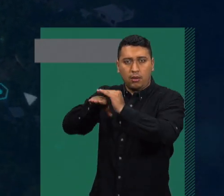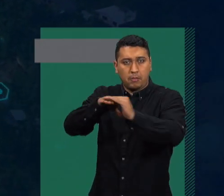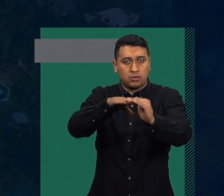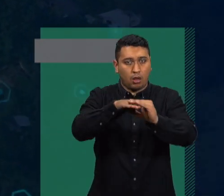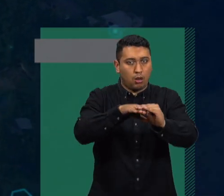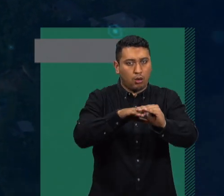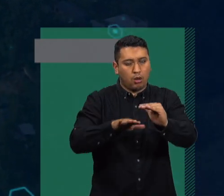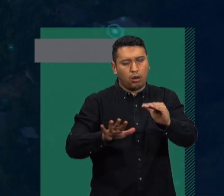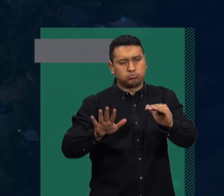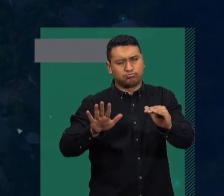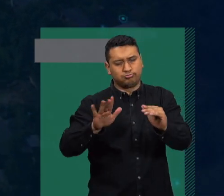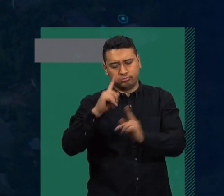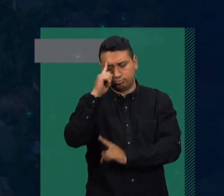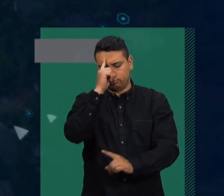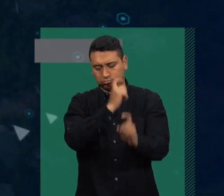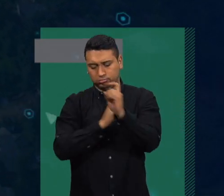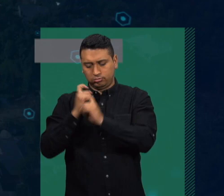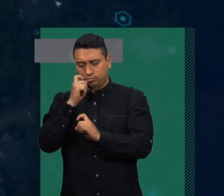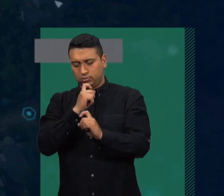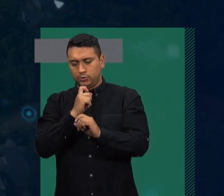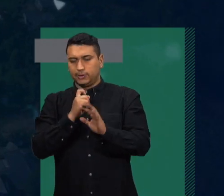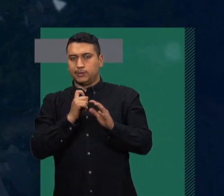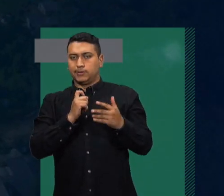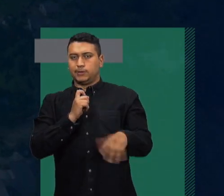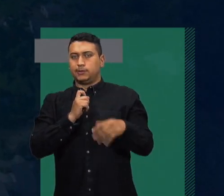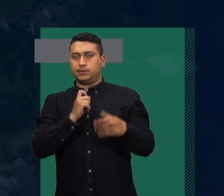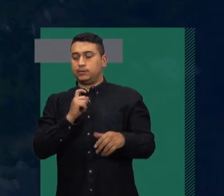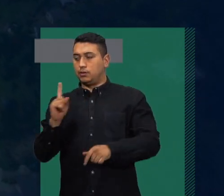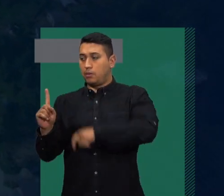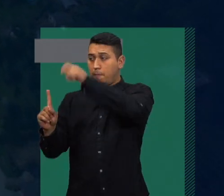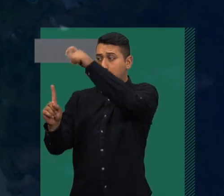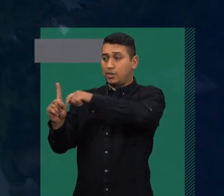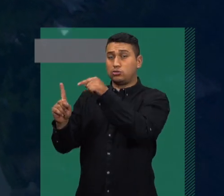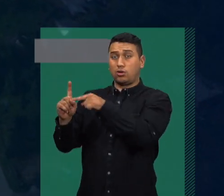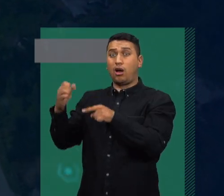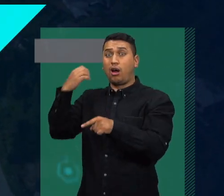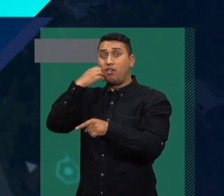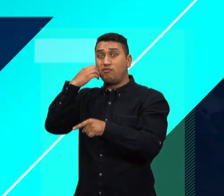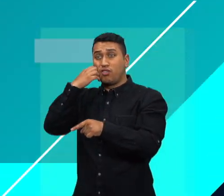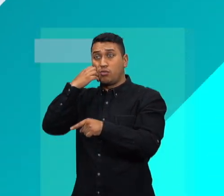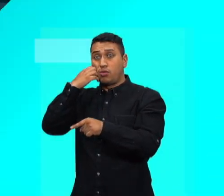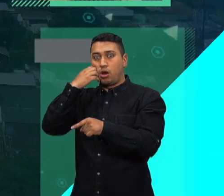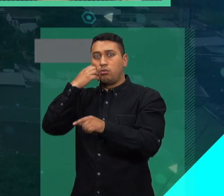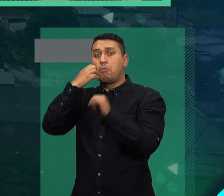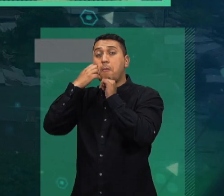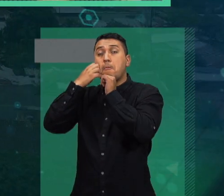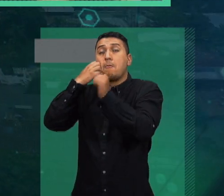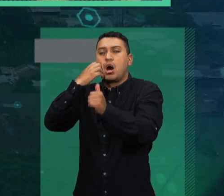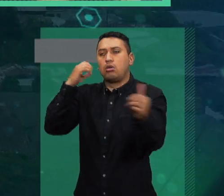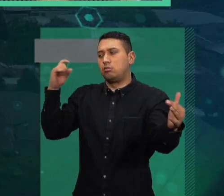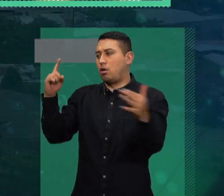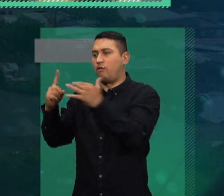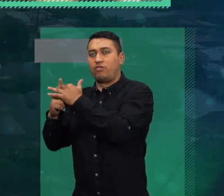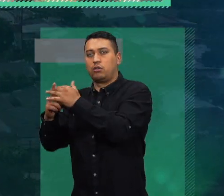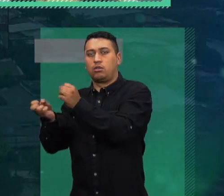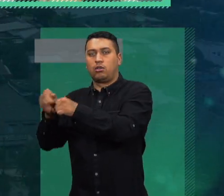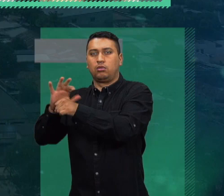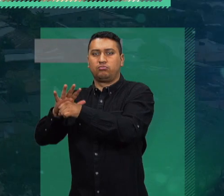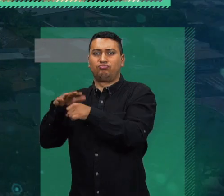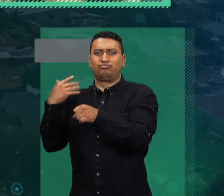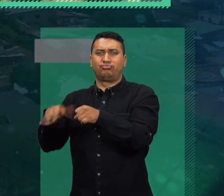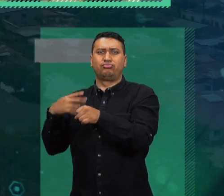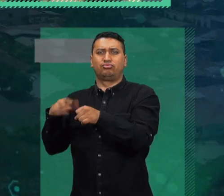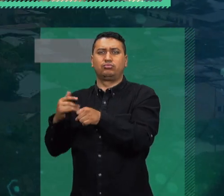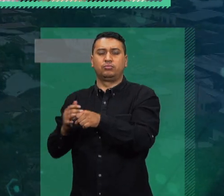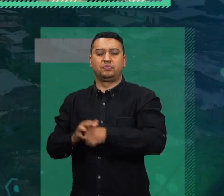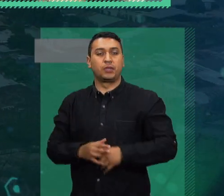posible hacer cuando personas que ya eran vulnerables lo son aún más durante una pandemia. Ya para terminar, Lorena, ¿qué recomendaciones le haría